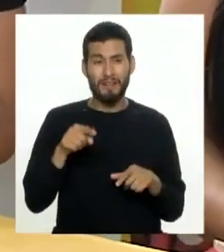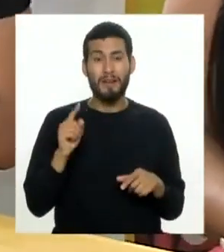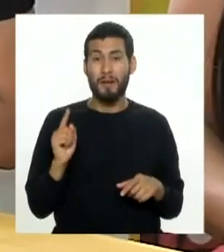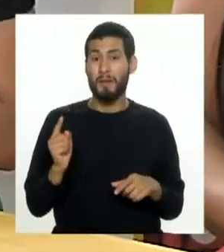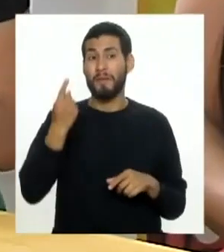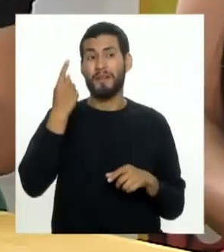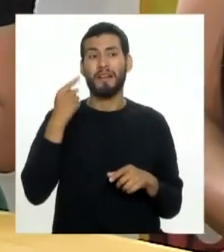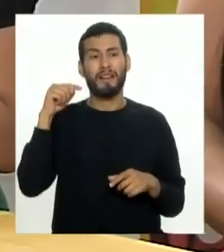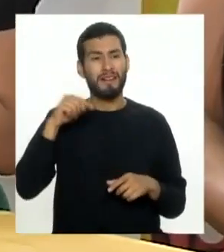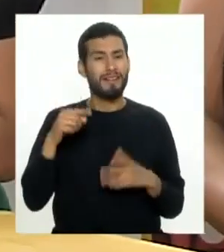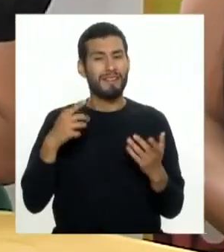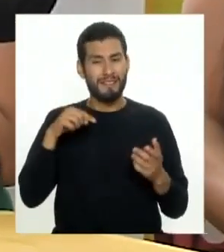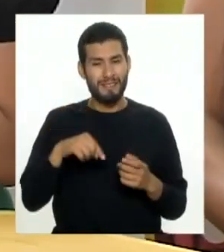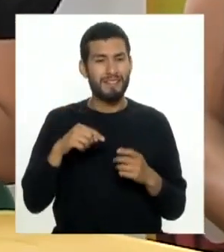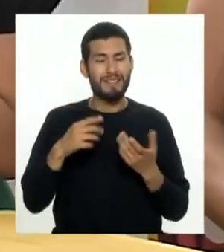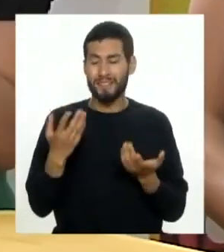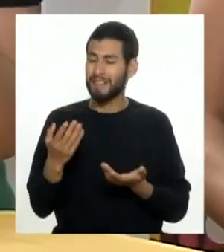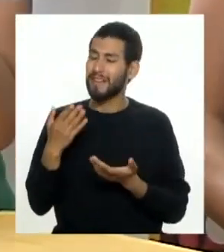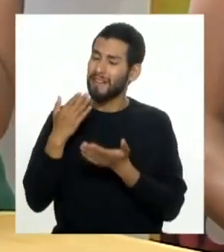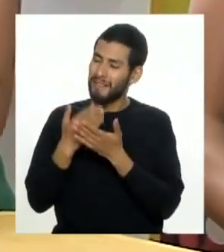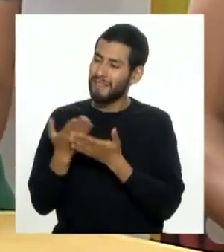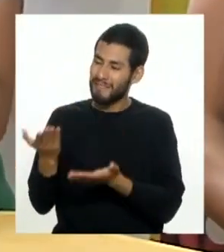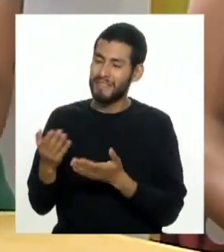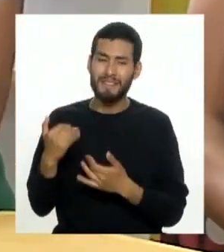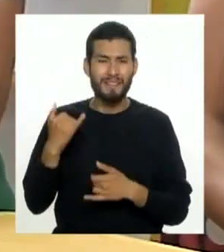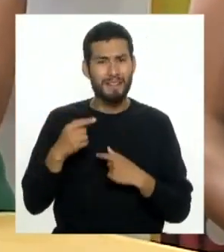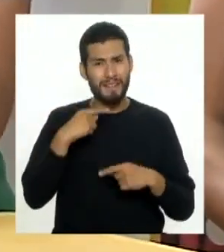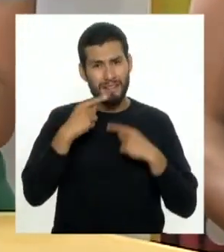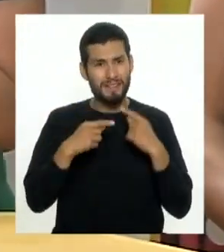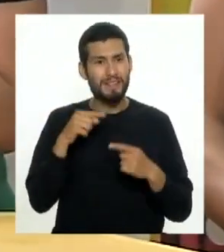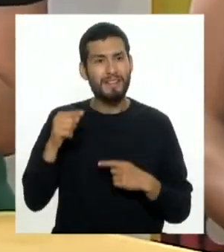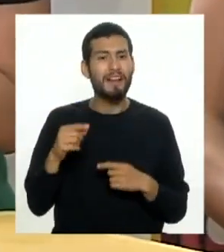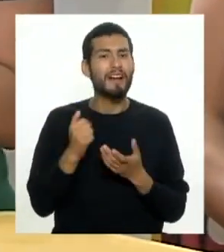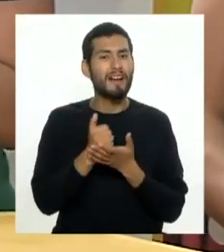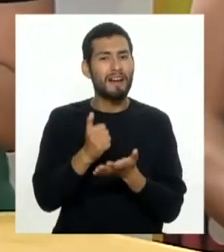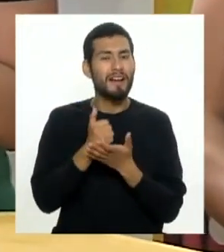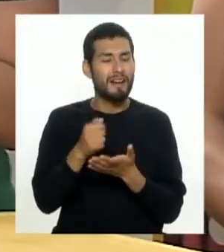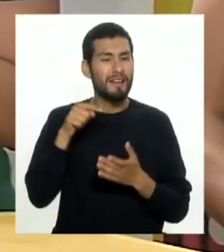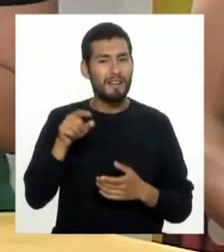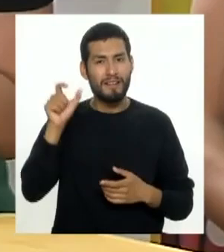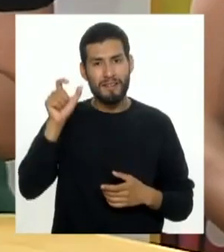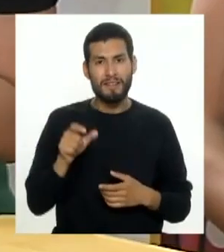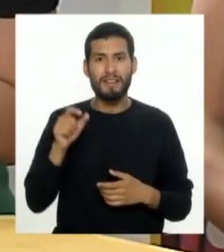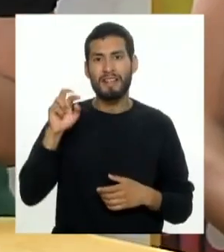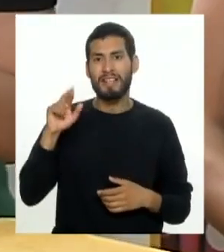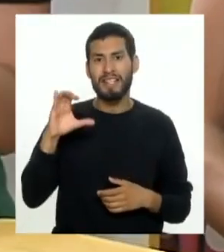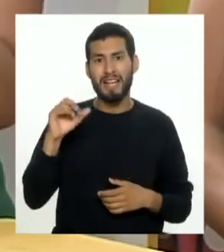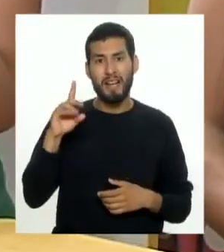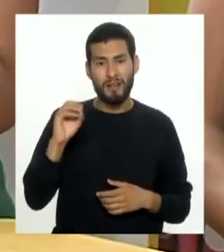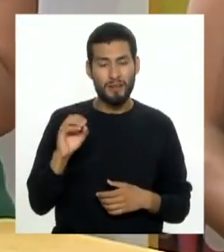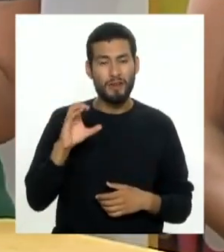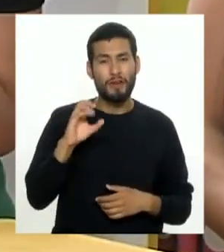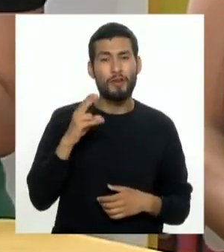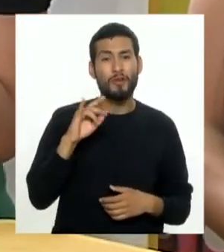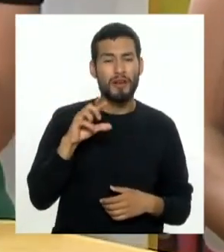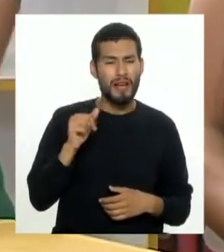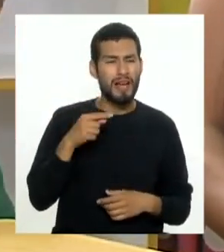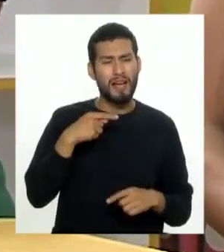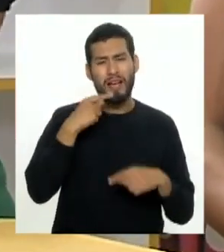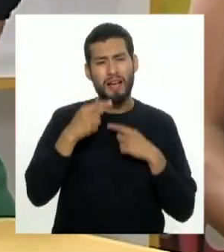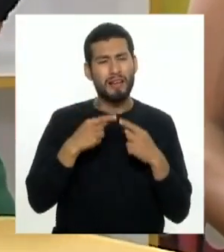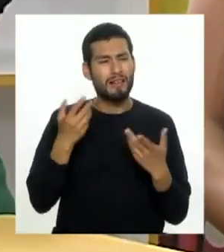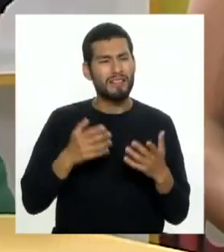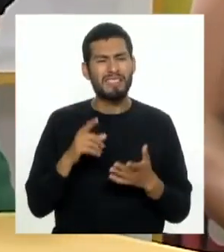pioneros en este nido. ¿Qué tal, estimado? Vamos a conversar con el asesor pedagógico, el señor Ricardo Chunga, quien nos comentará